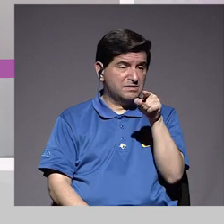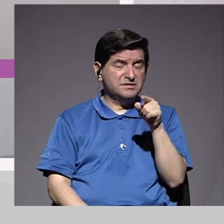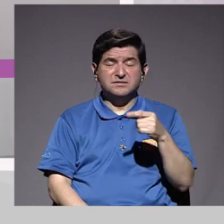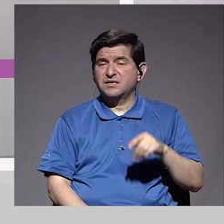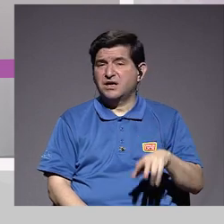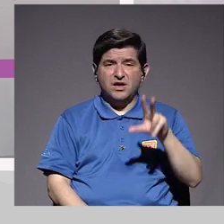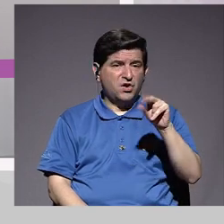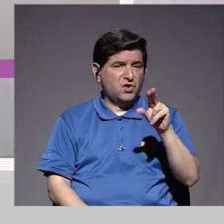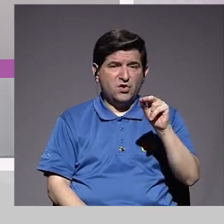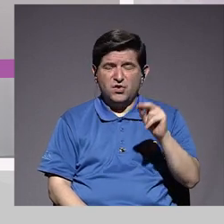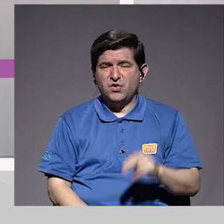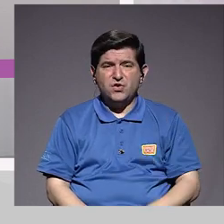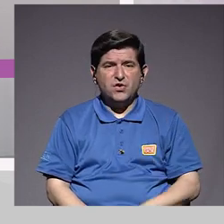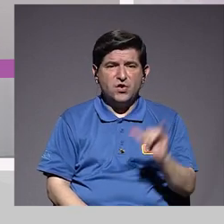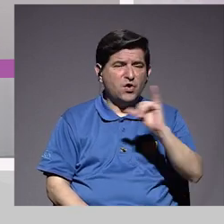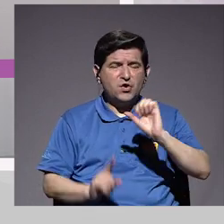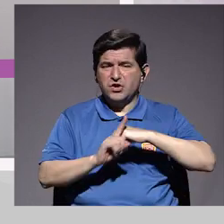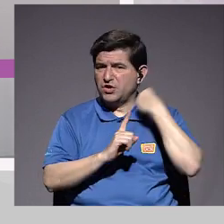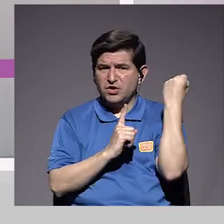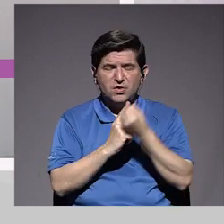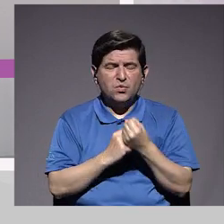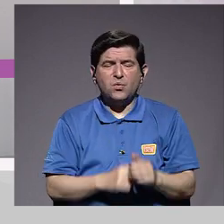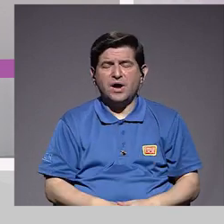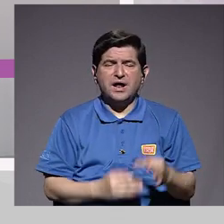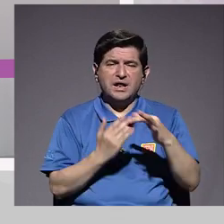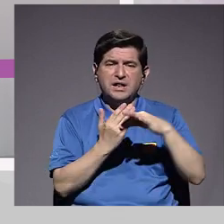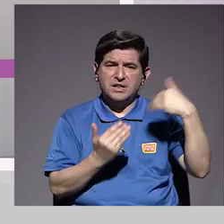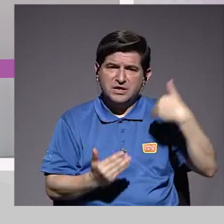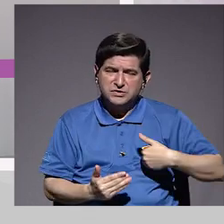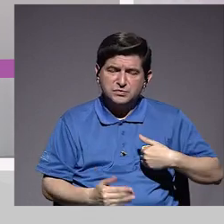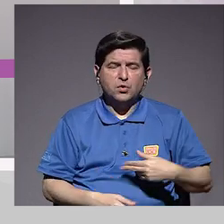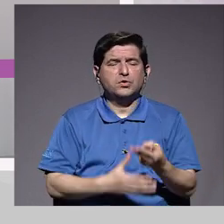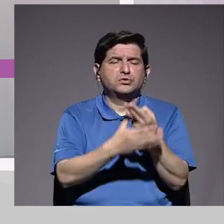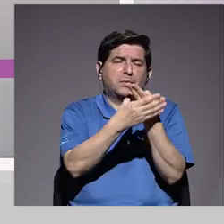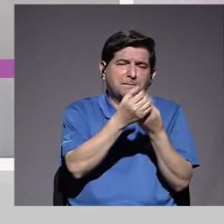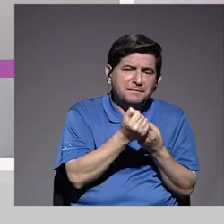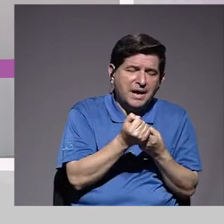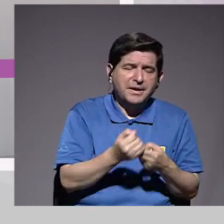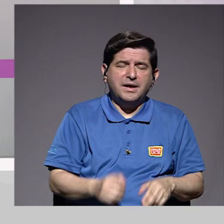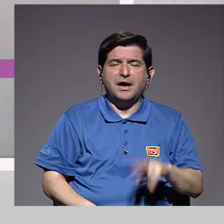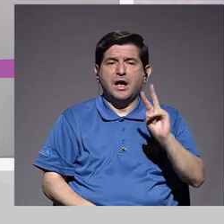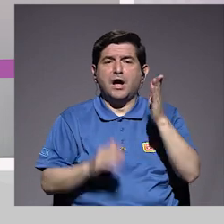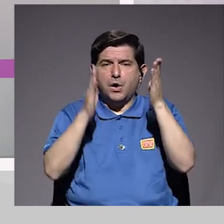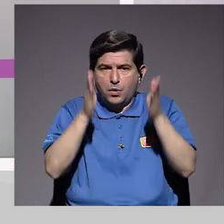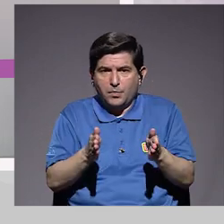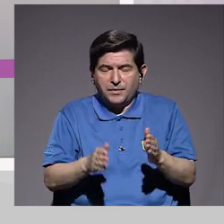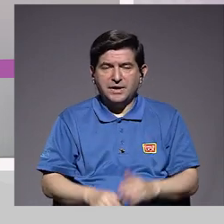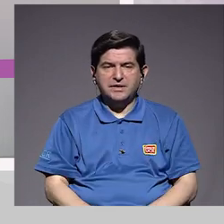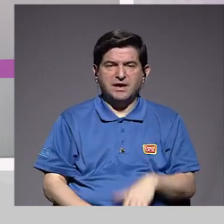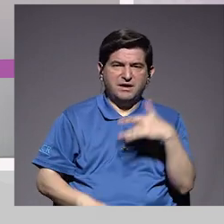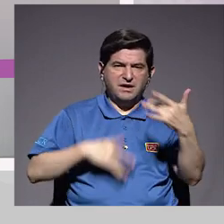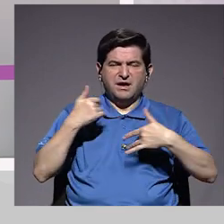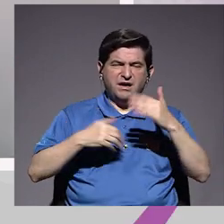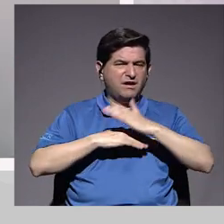estoy, pues, la misma sintonía de mi marido, de mi pareja, o de mi compañero, pues entonces se va a sentir incómodo.